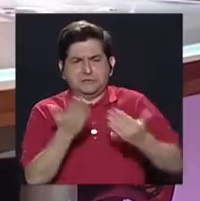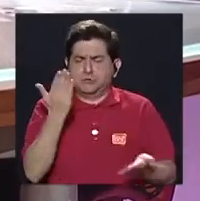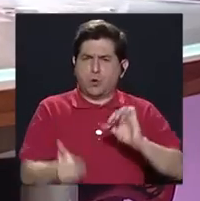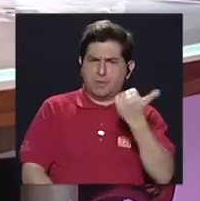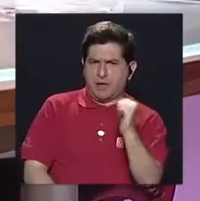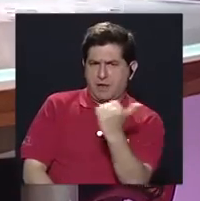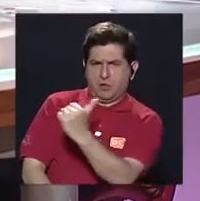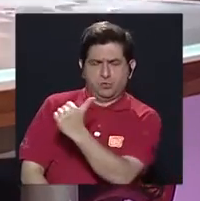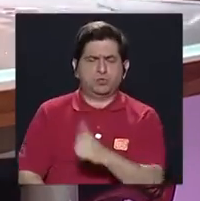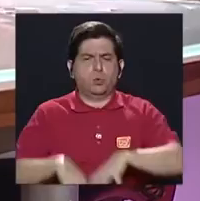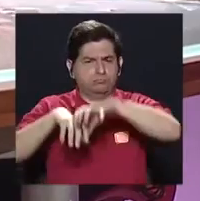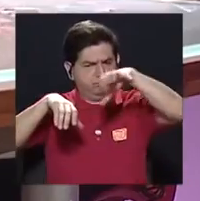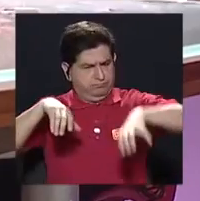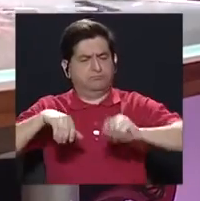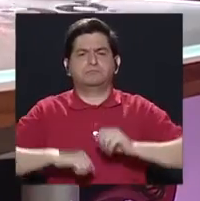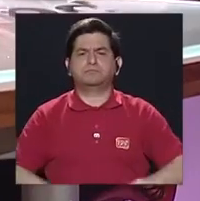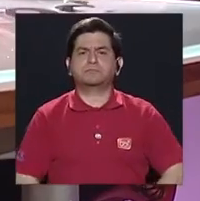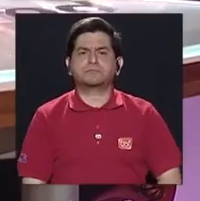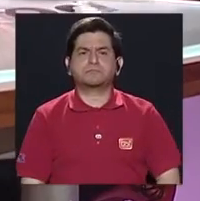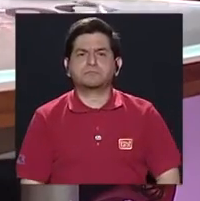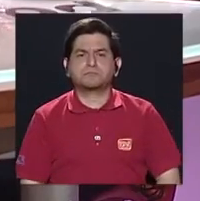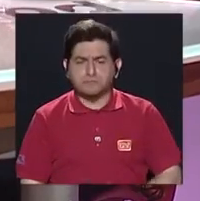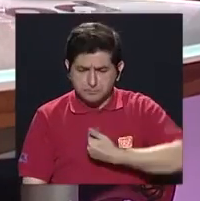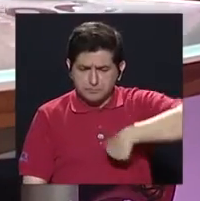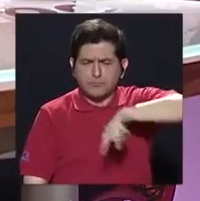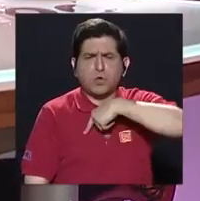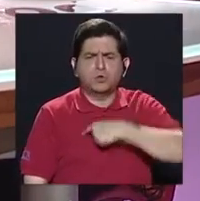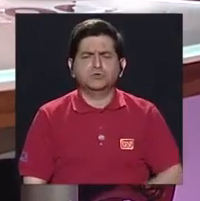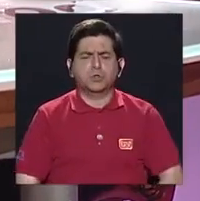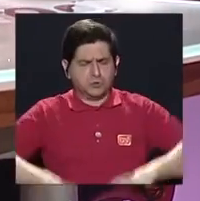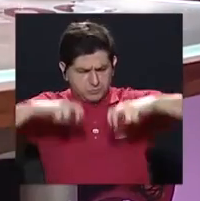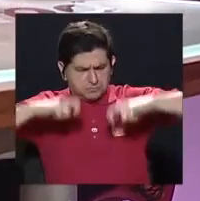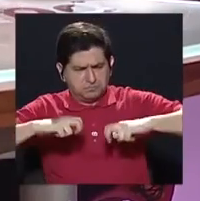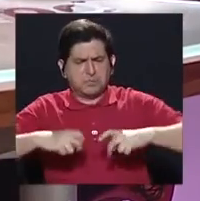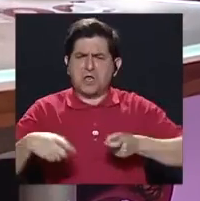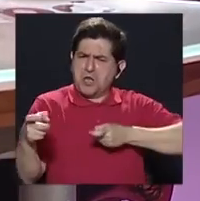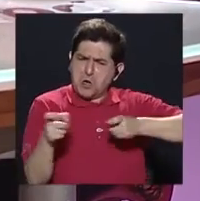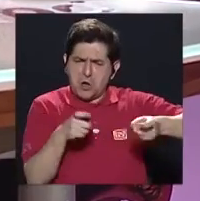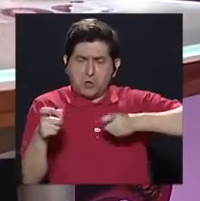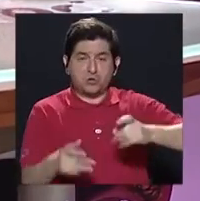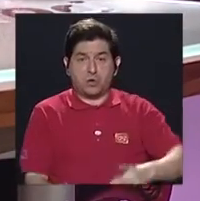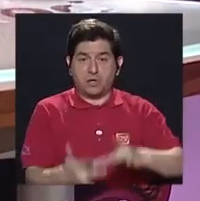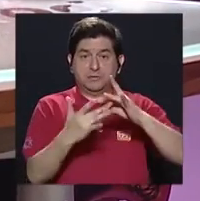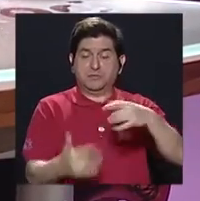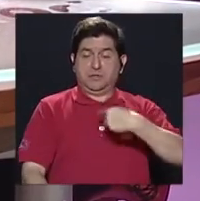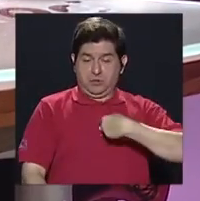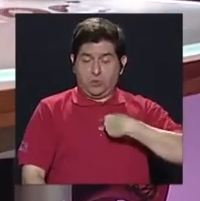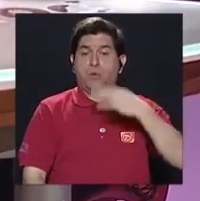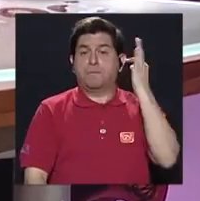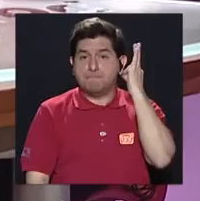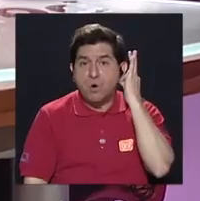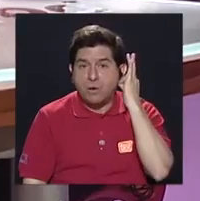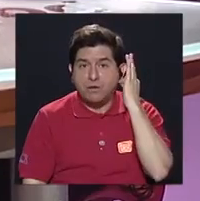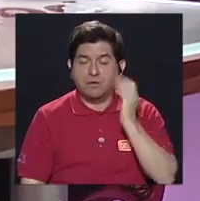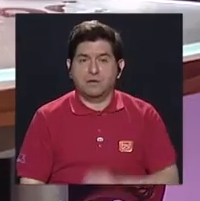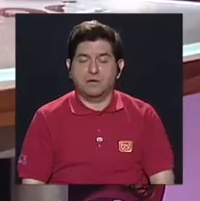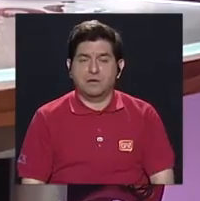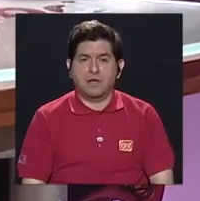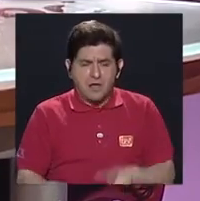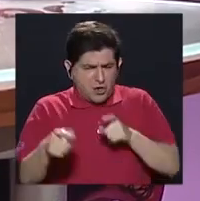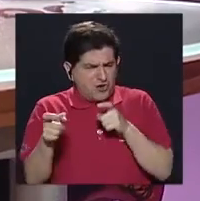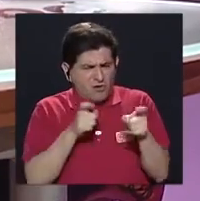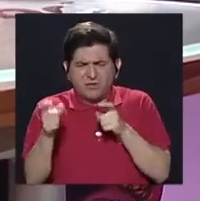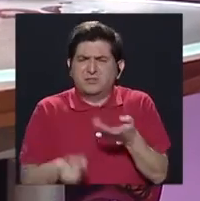cantones, nos sentáramos y tomáramos las riendas, y en especial yo, como mujer, tomáramos las riendas